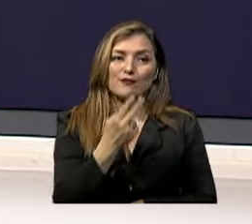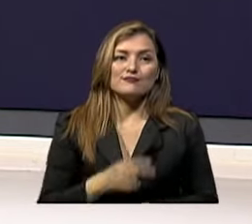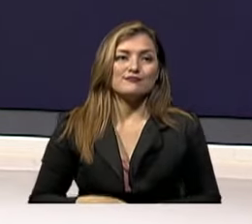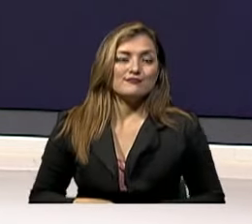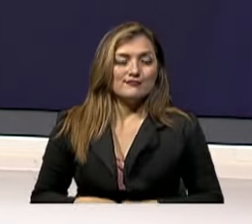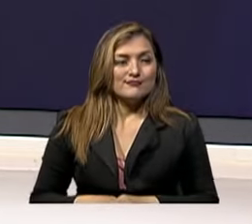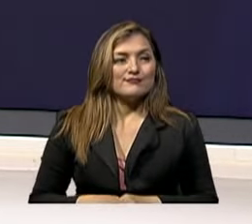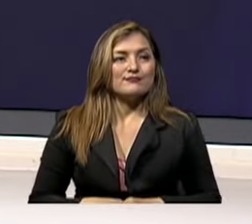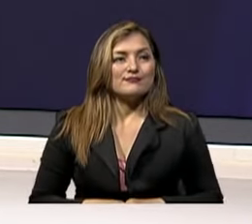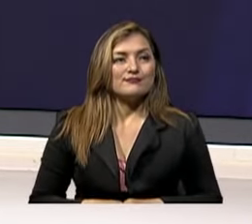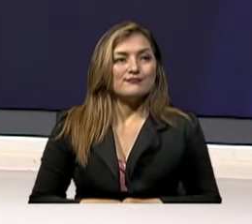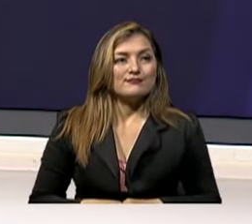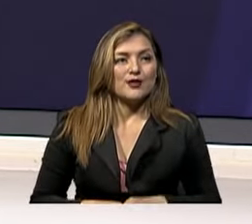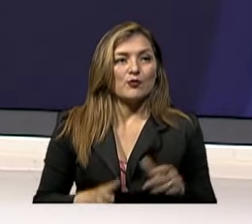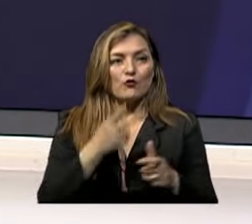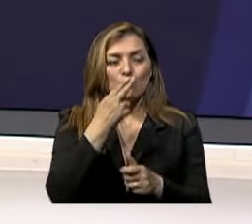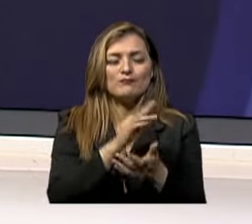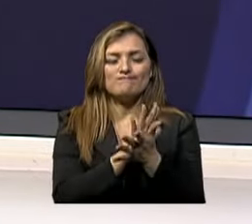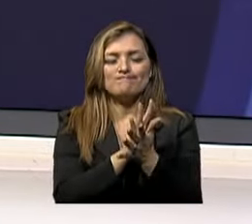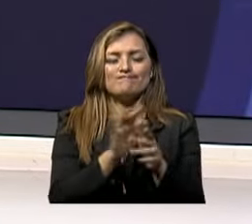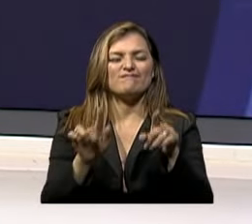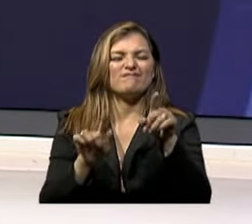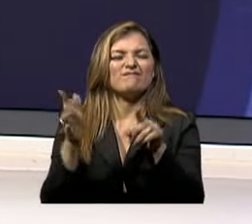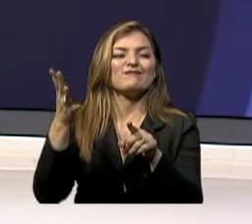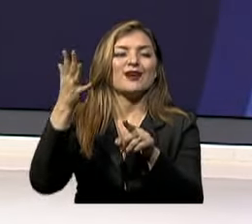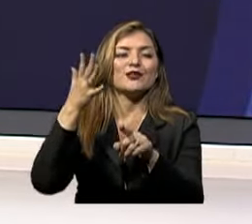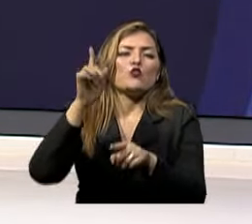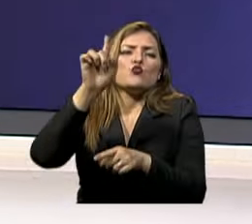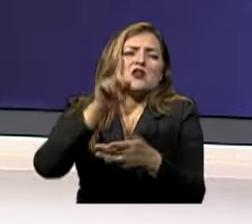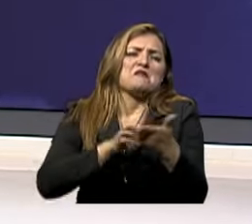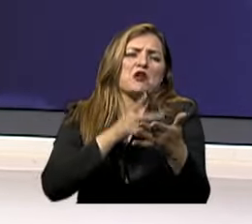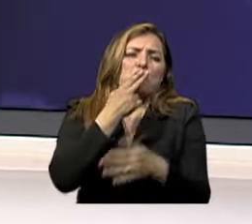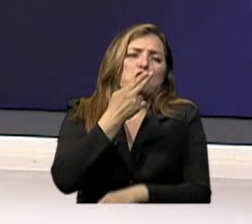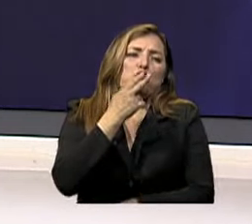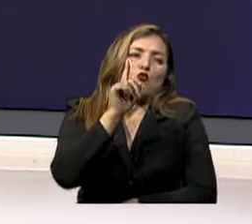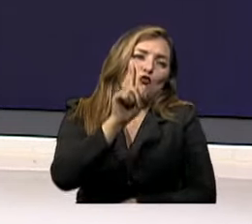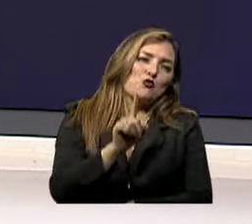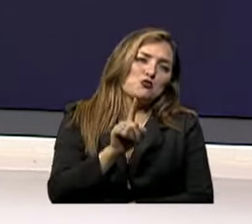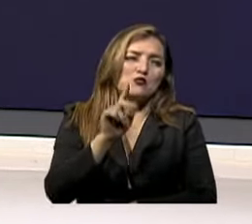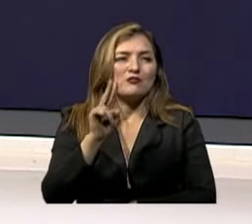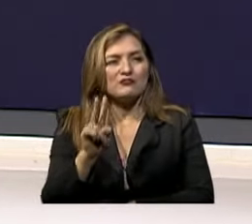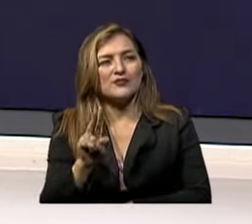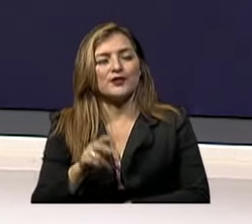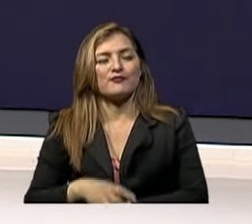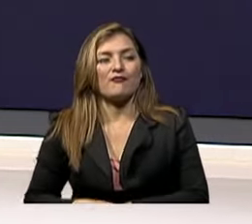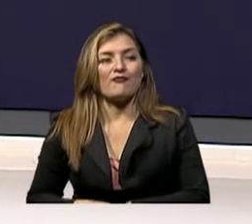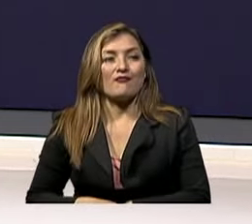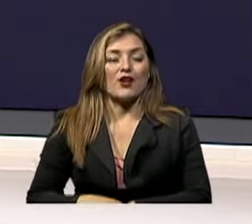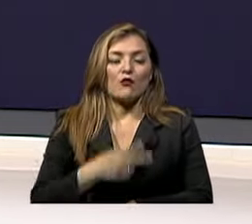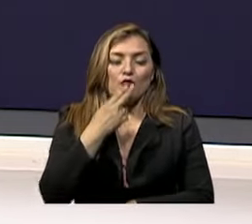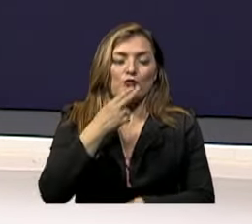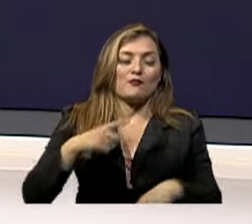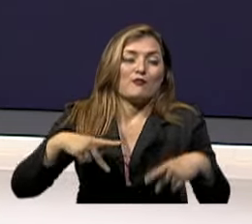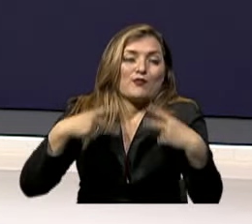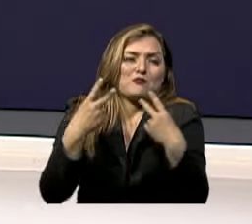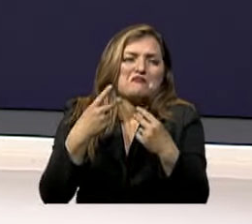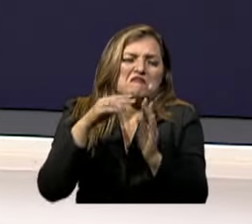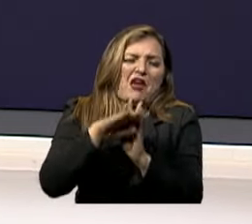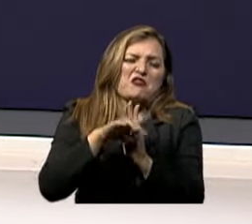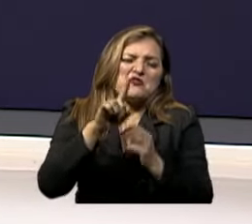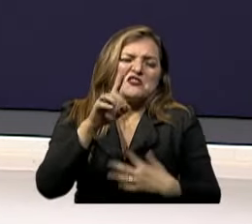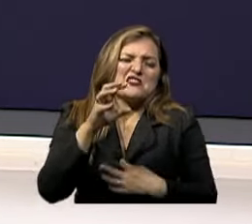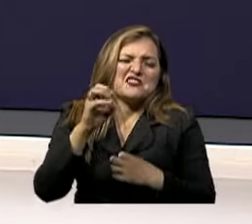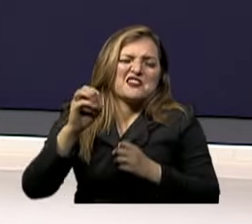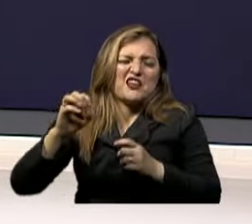pues, el fumador no habitual es aquel que alguna vez ha fumado Ha fumado por ahí tal vez en toda su vida menos de 100 cigarrillos